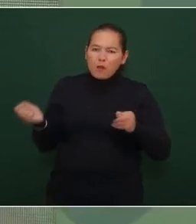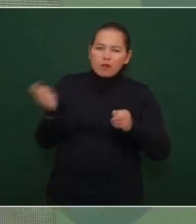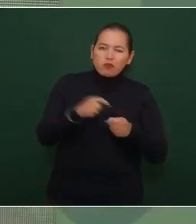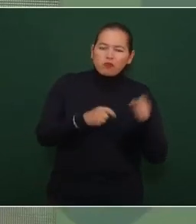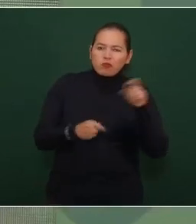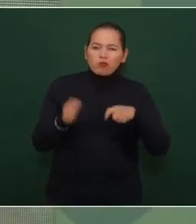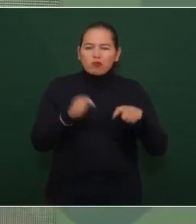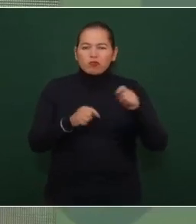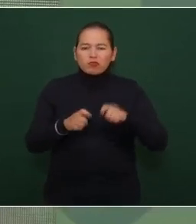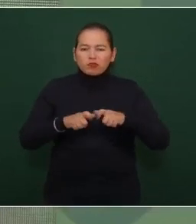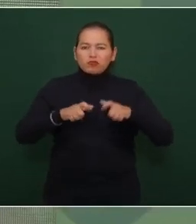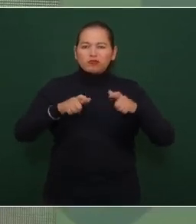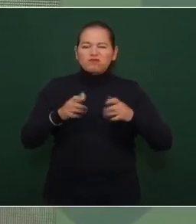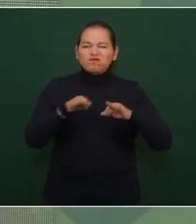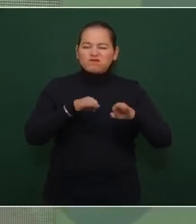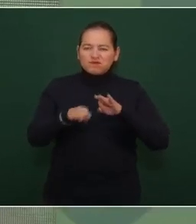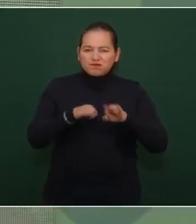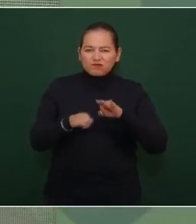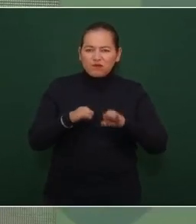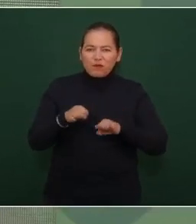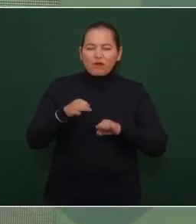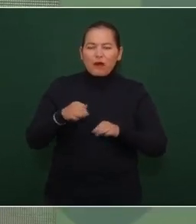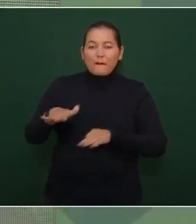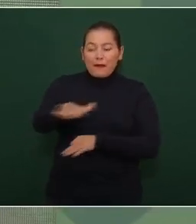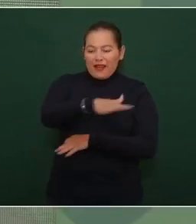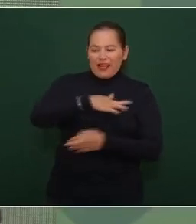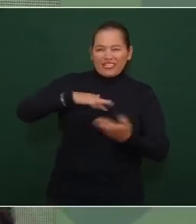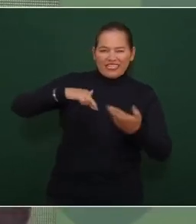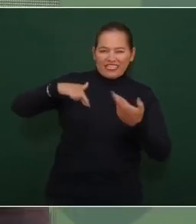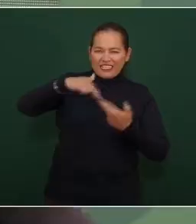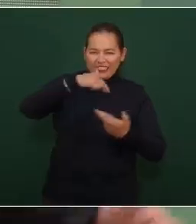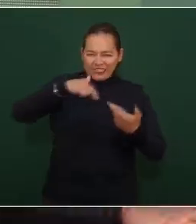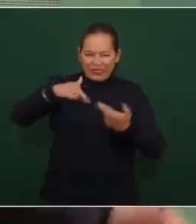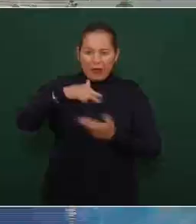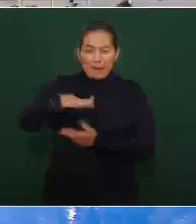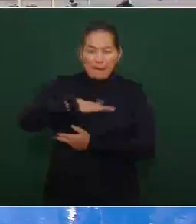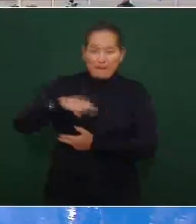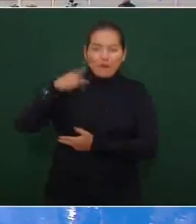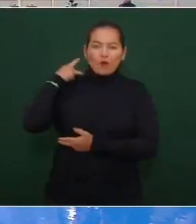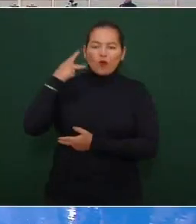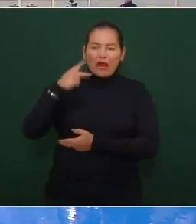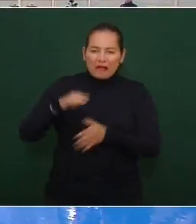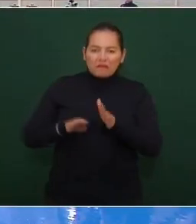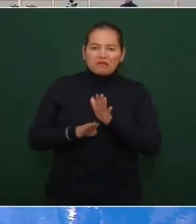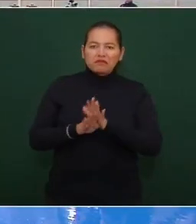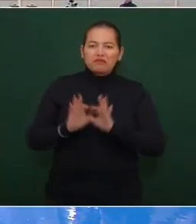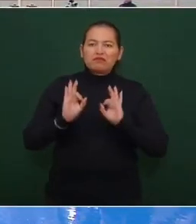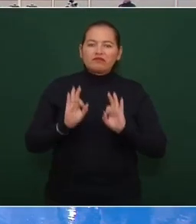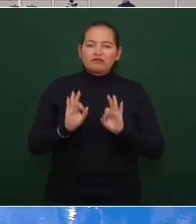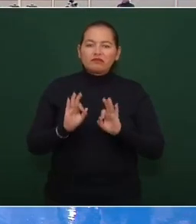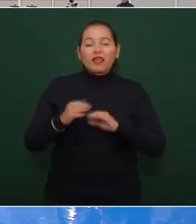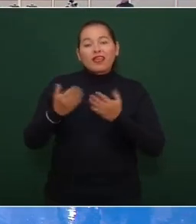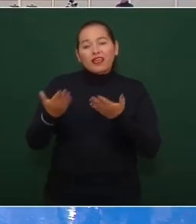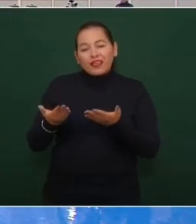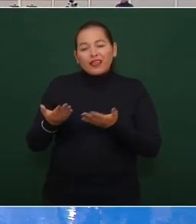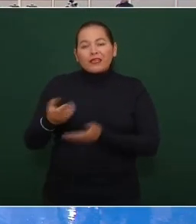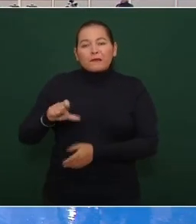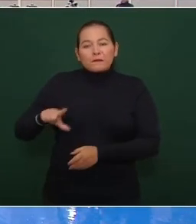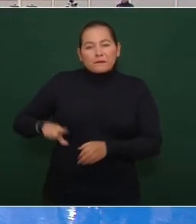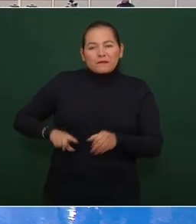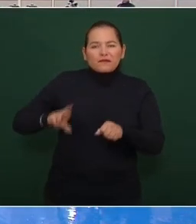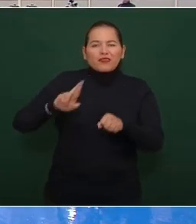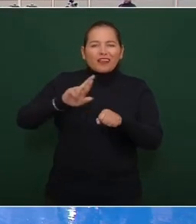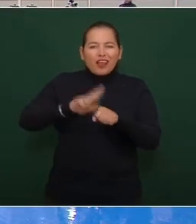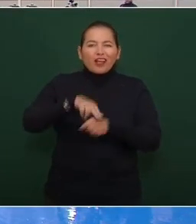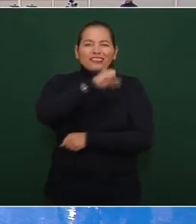para Oriental para esta región de Puebla y Sergio Salomón es un buen